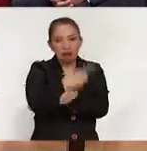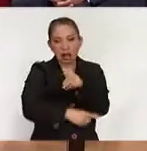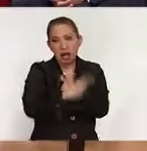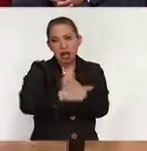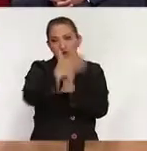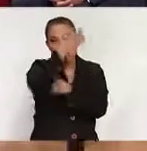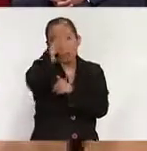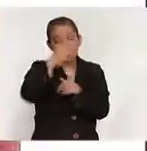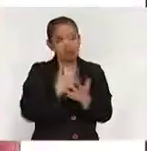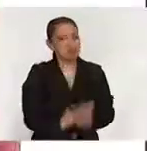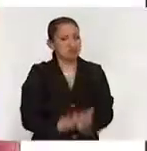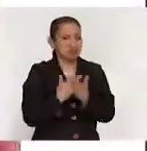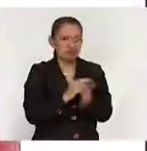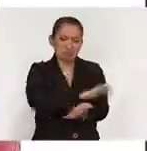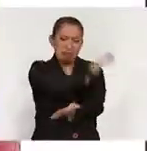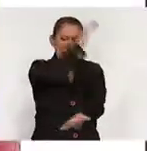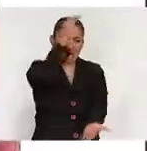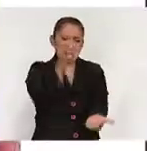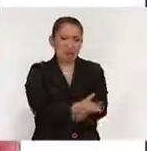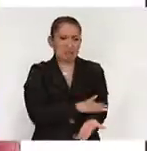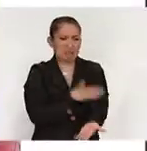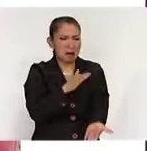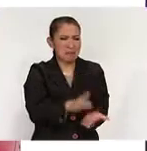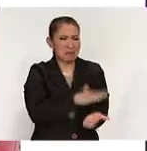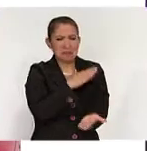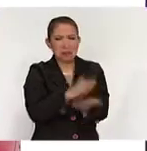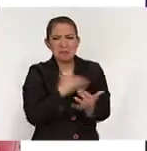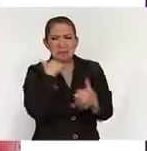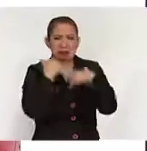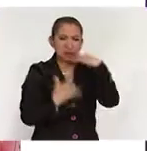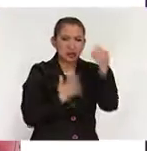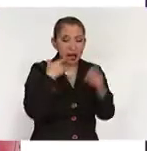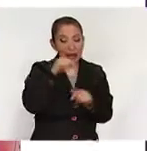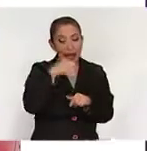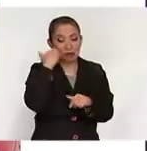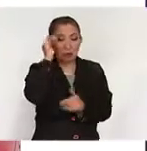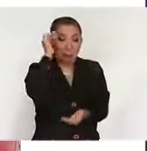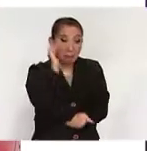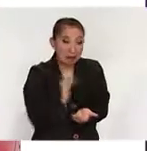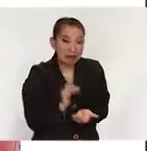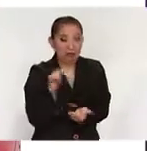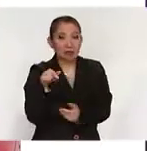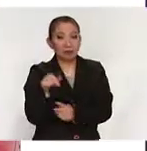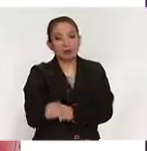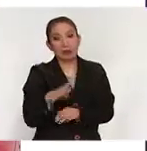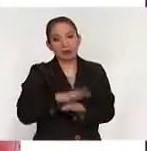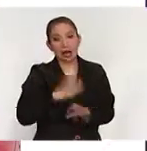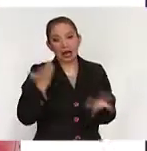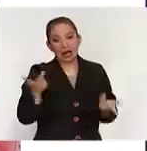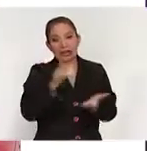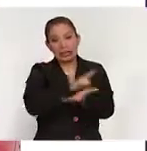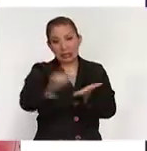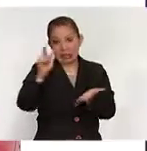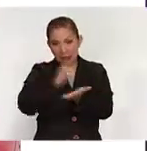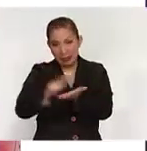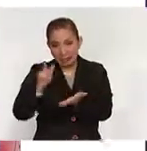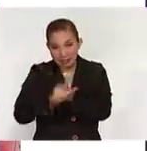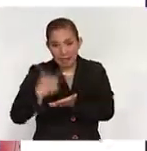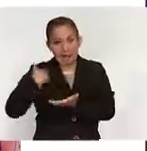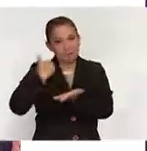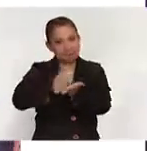se producen toneladas de documentación y lo que buscamos es pues ser campañas que sean más amigables